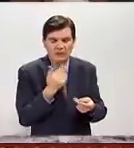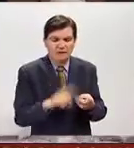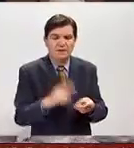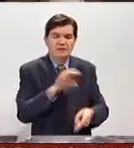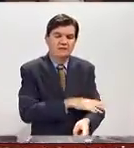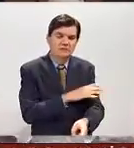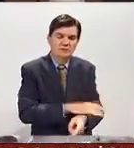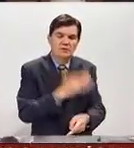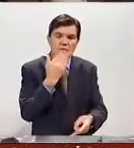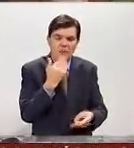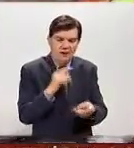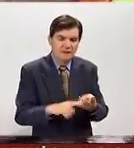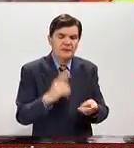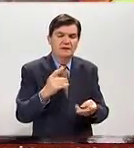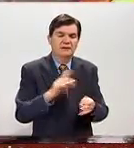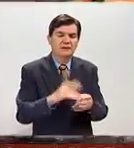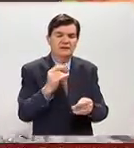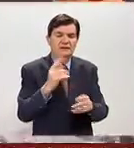electricidad y comunicaciones.